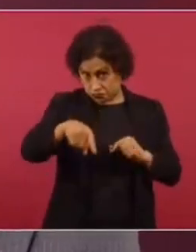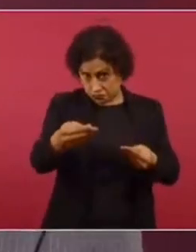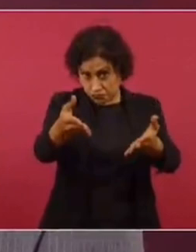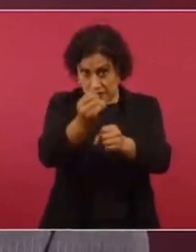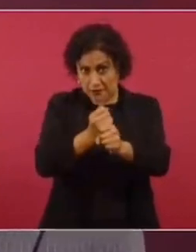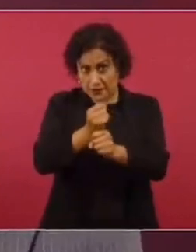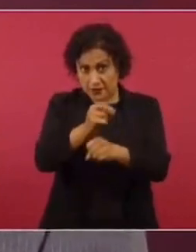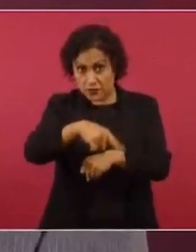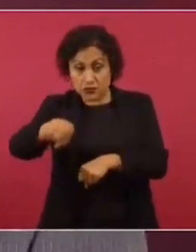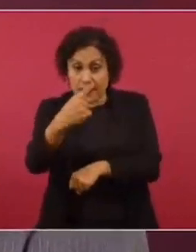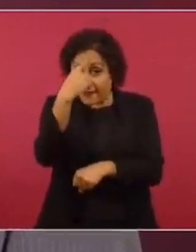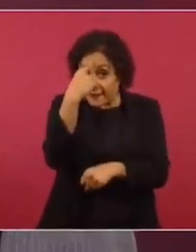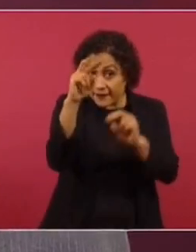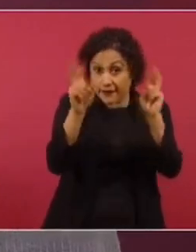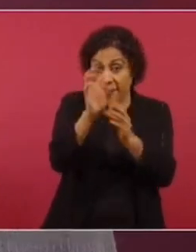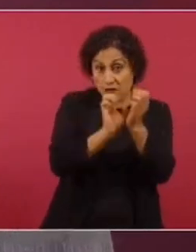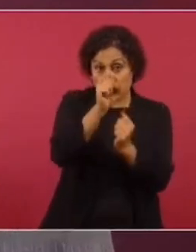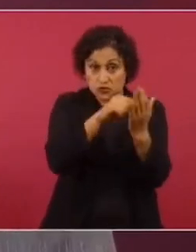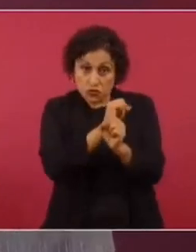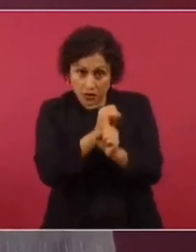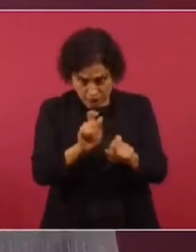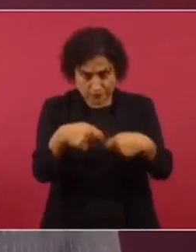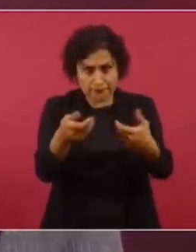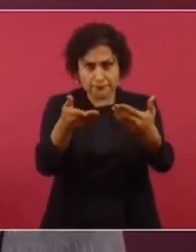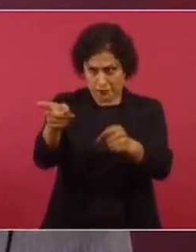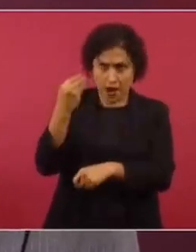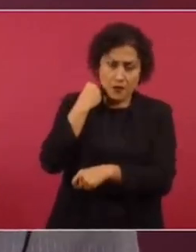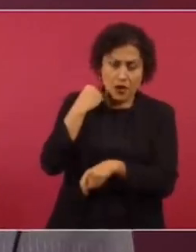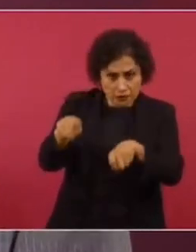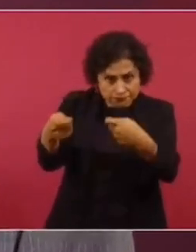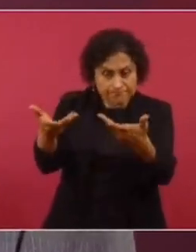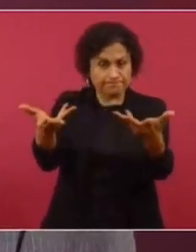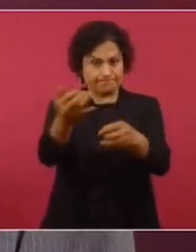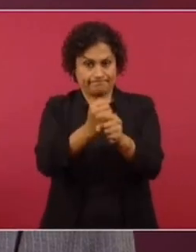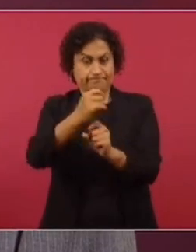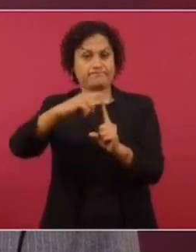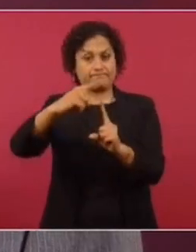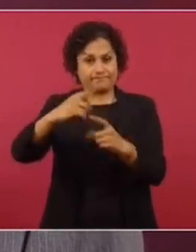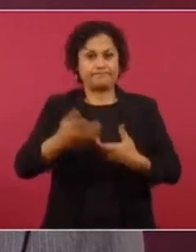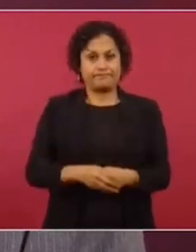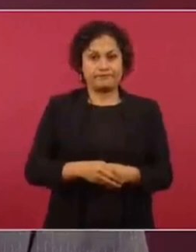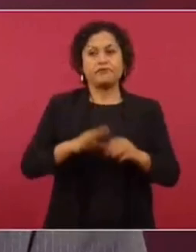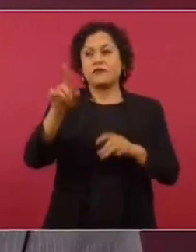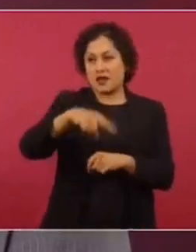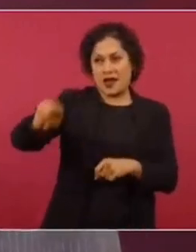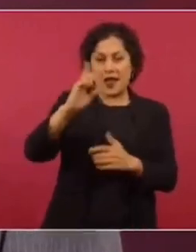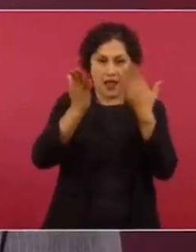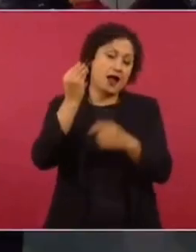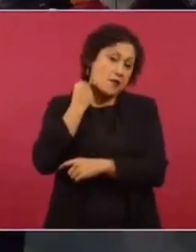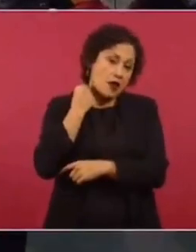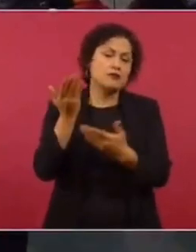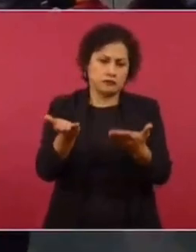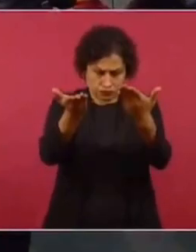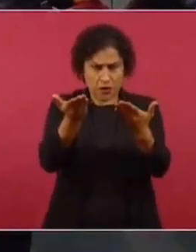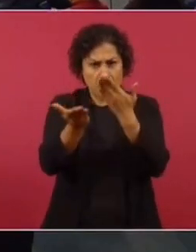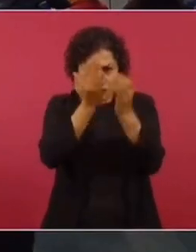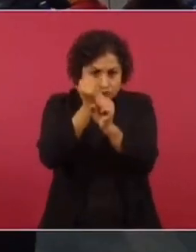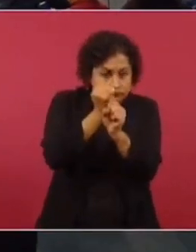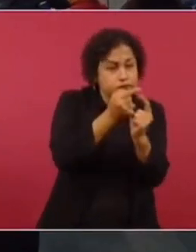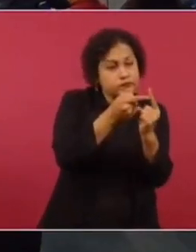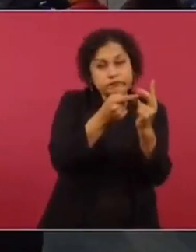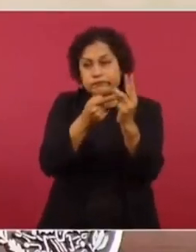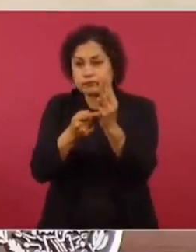tarea a los constitucionalistas, a los abogados, bueno, los que estudian derecho, que revisen esos casos, para que se den cuenta